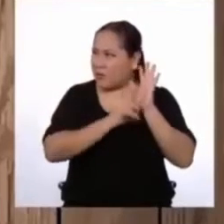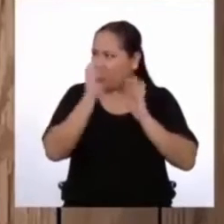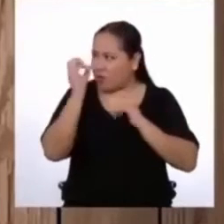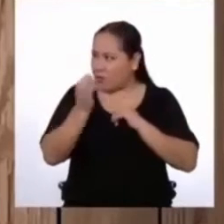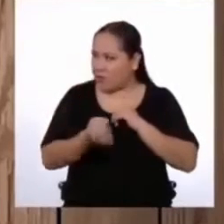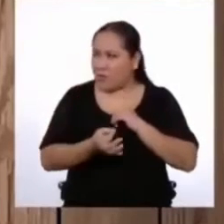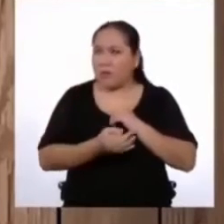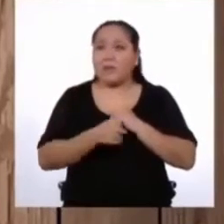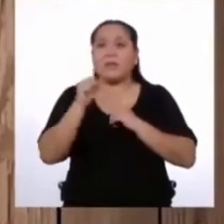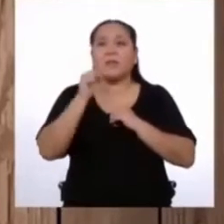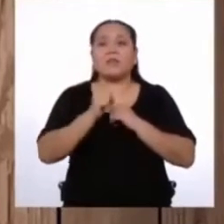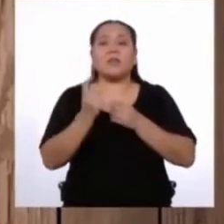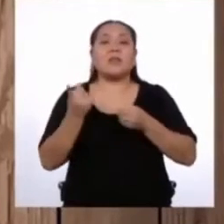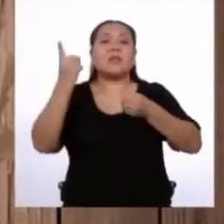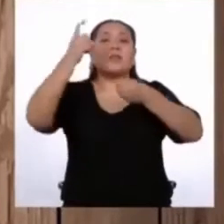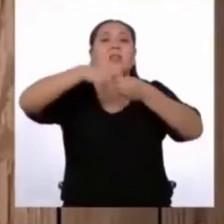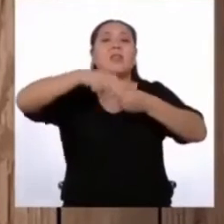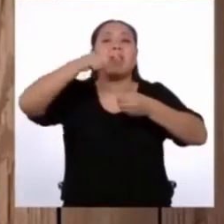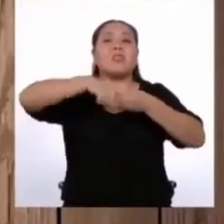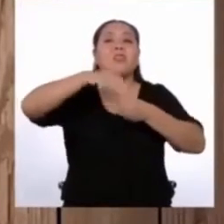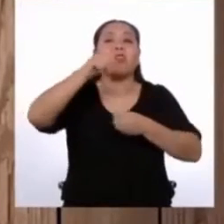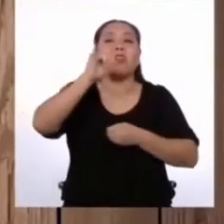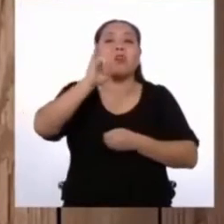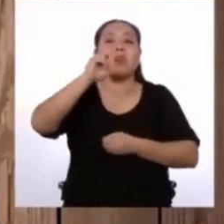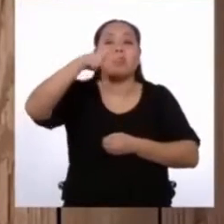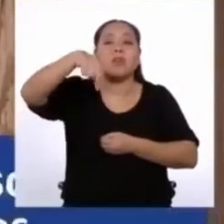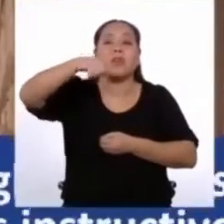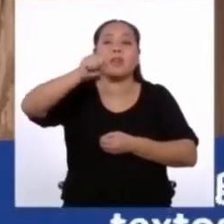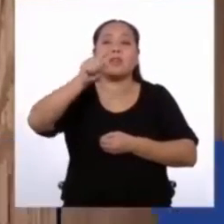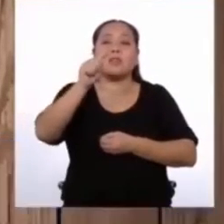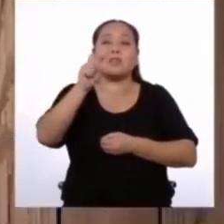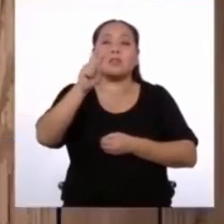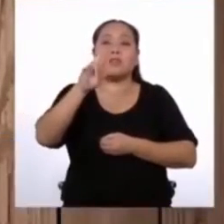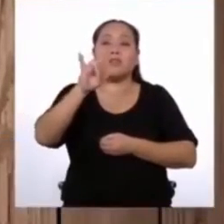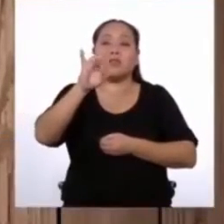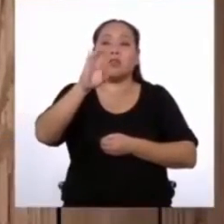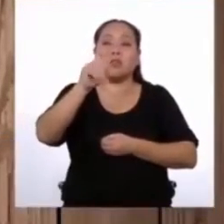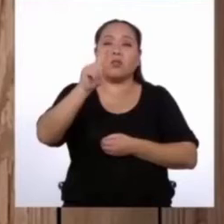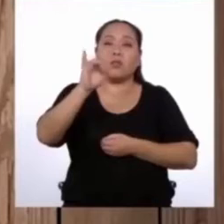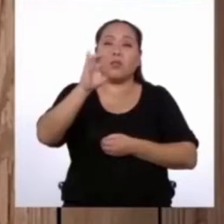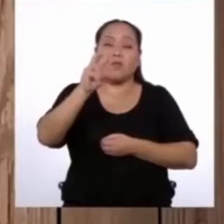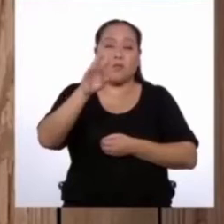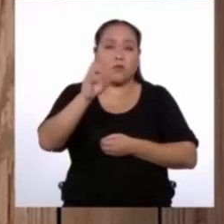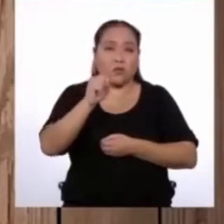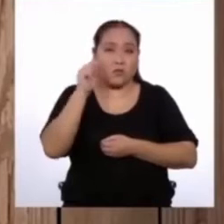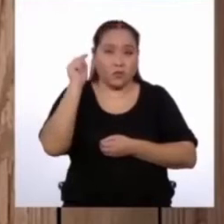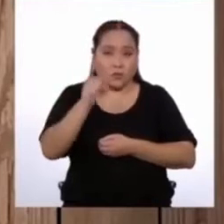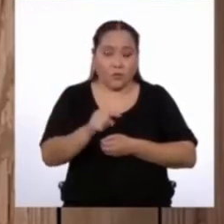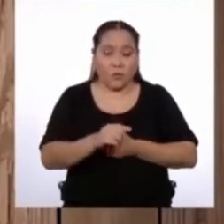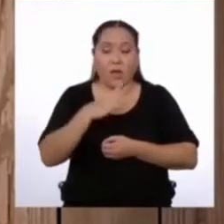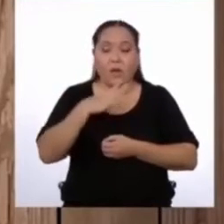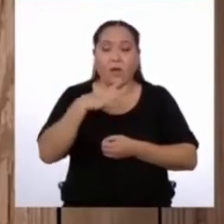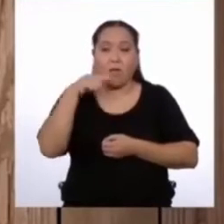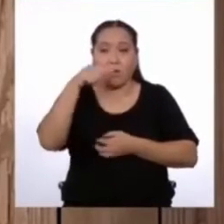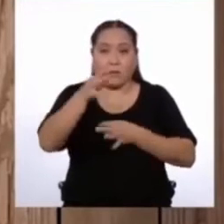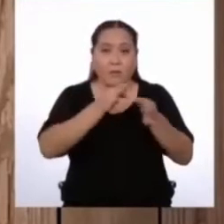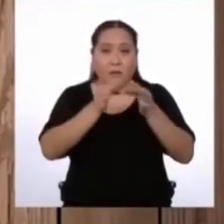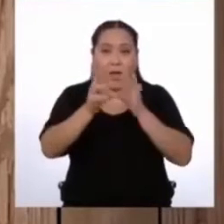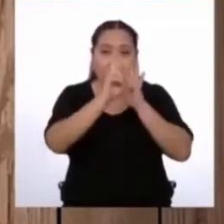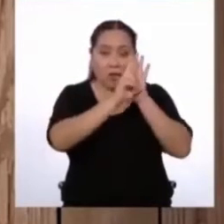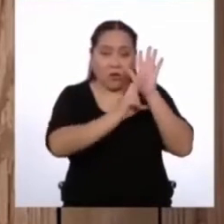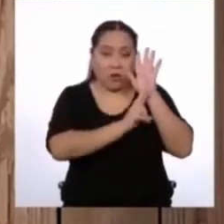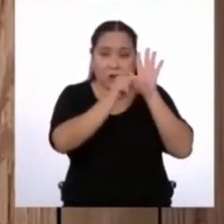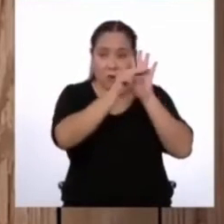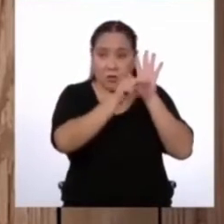Sí, los reglamentos están considerados dentro de los instructivos. Jonathan, hablando de las normas y reglamentos, ¿has visto